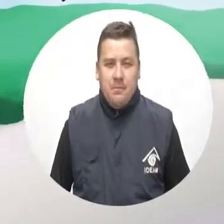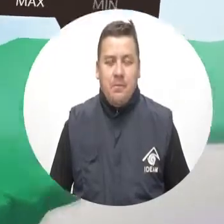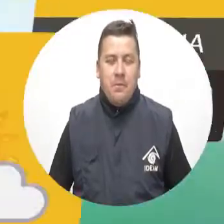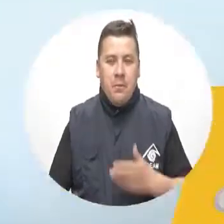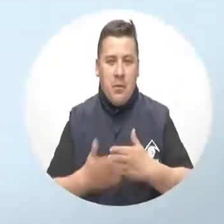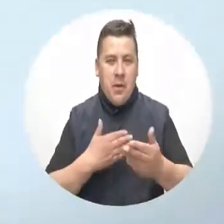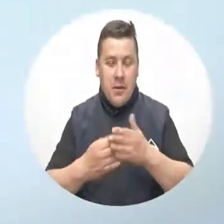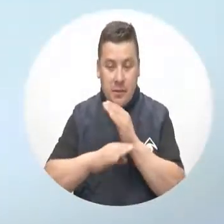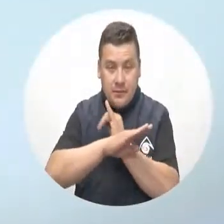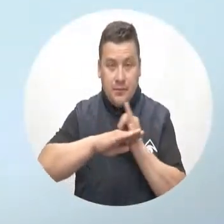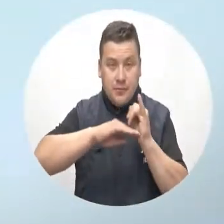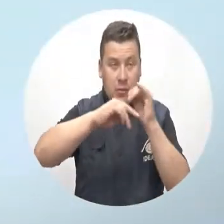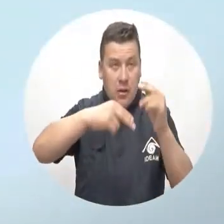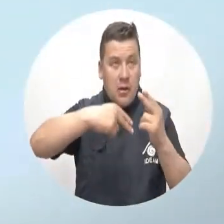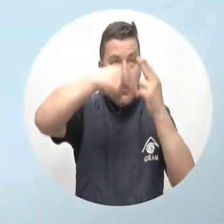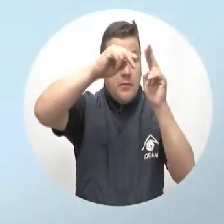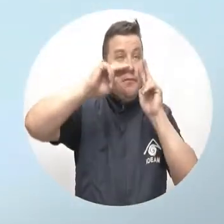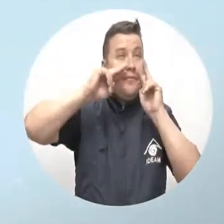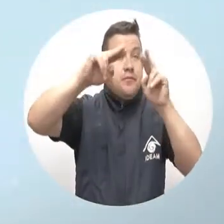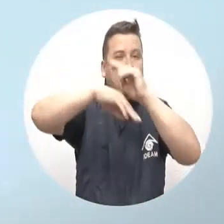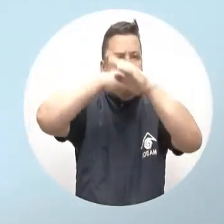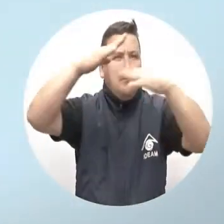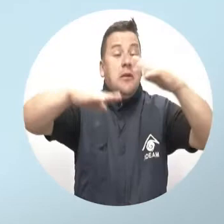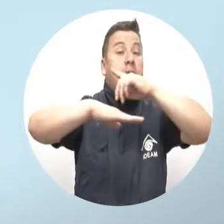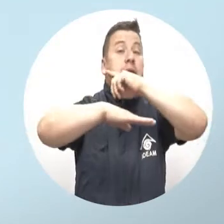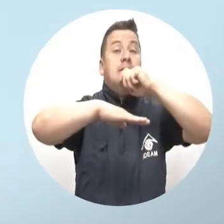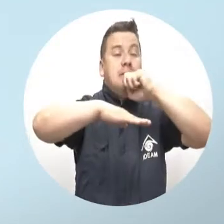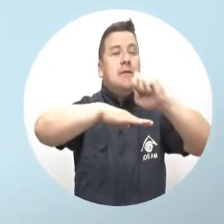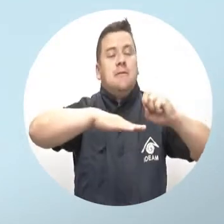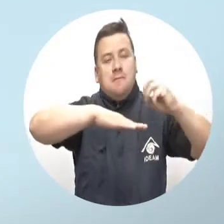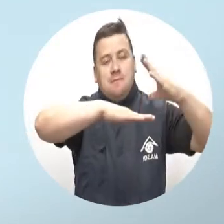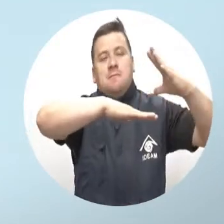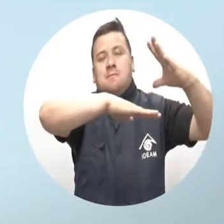Sobre San Andrés tenemos tiempo seco con nubes en el paisaje.